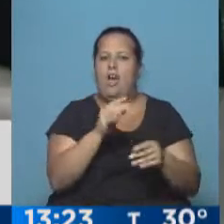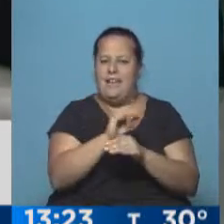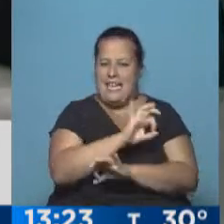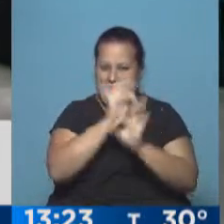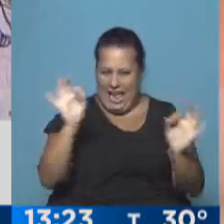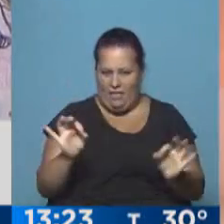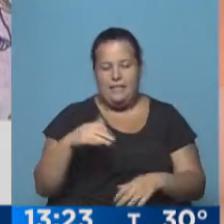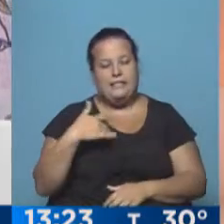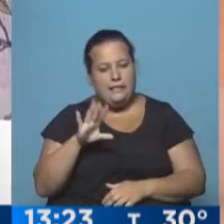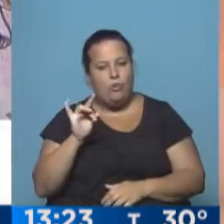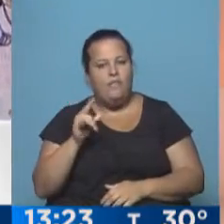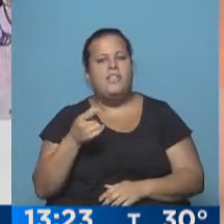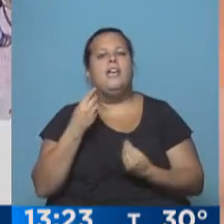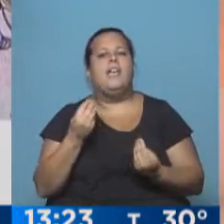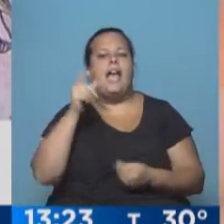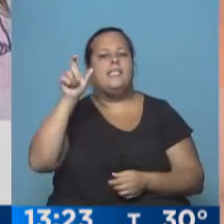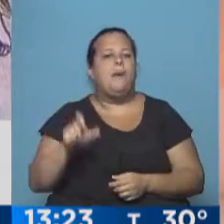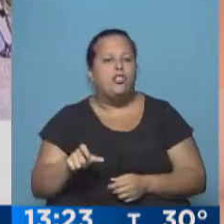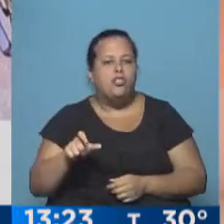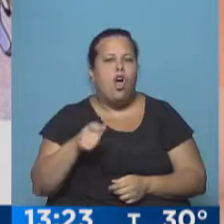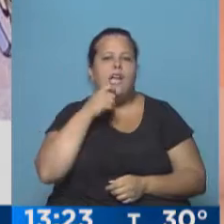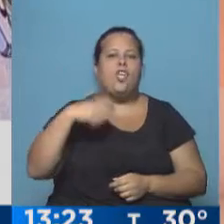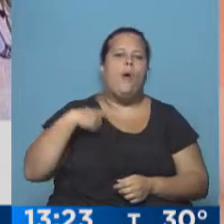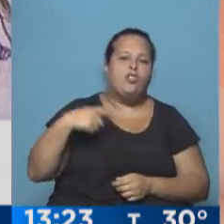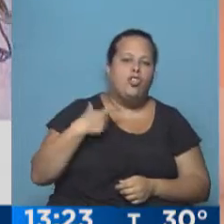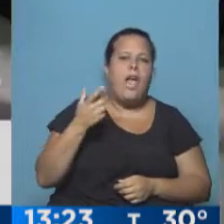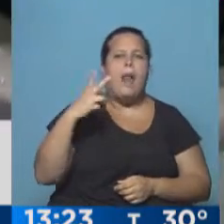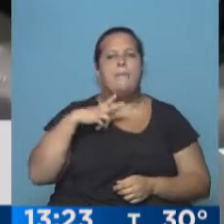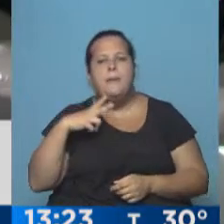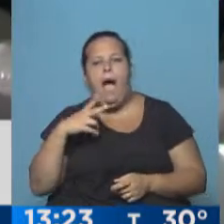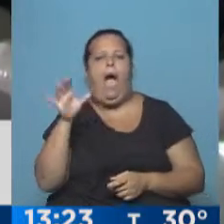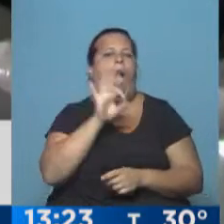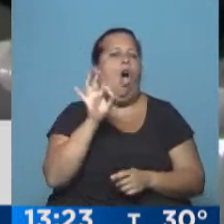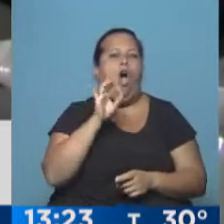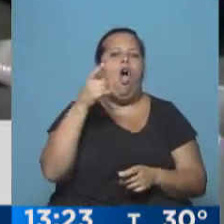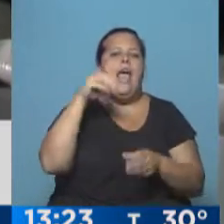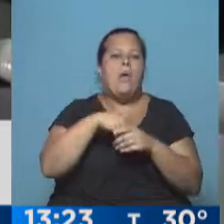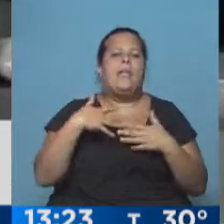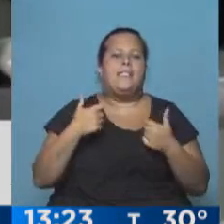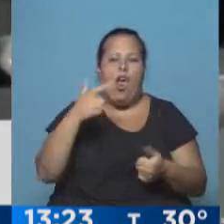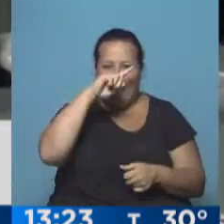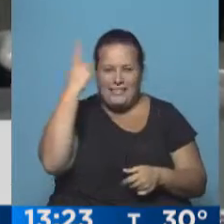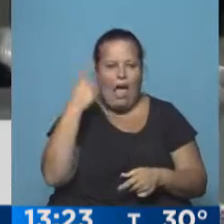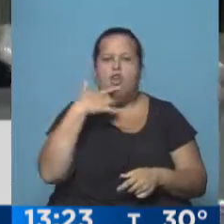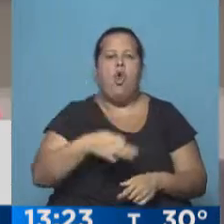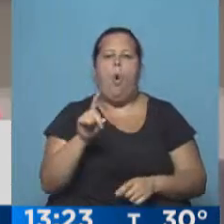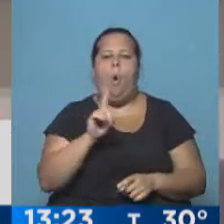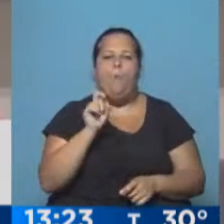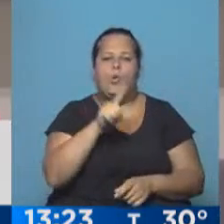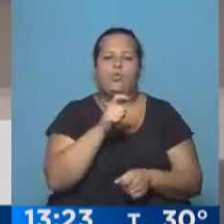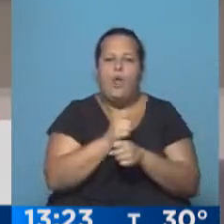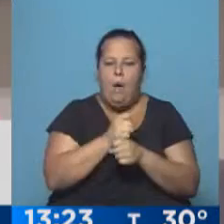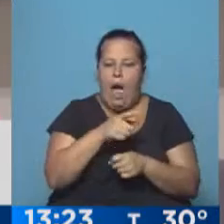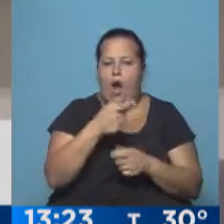nada. Qué difícil, pero ¿y qué tiene que hacer una persona, sea obra social, sea prepaga o sea Incluir Salud, que no le cumple con lo que tiene que